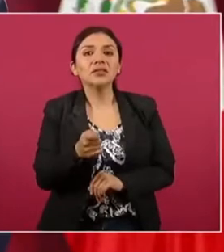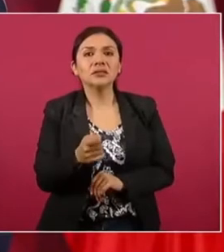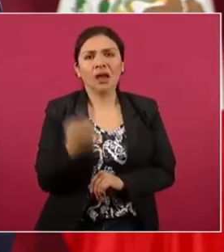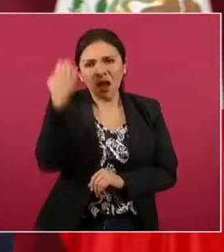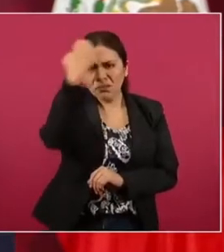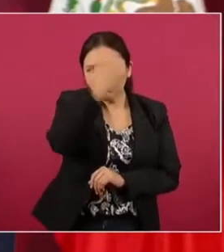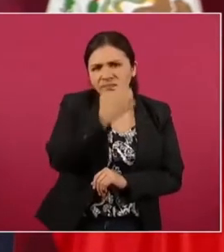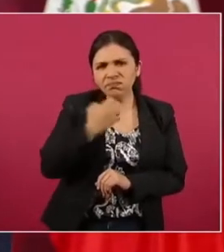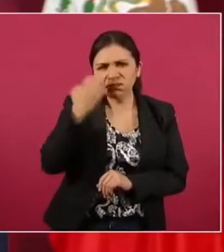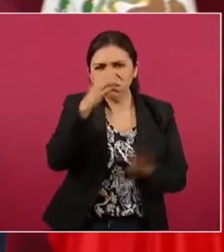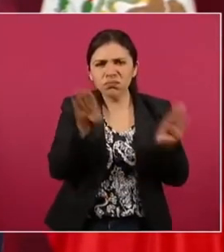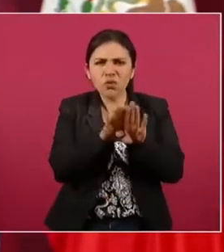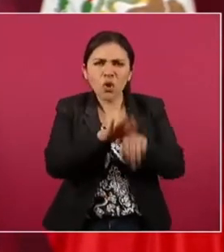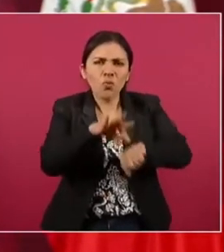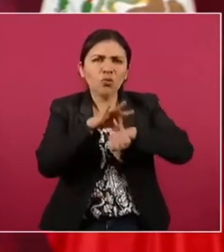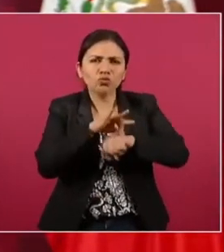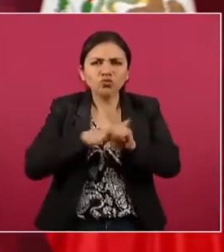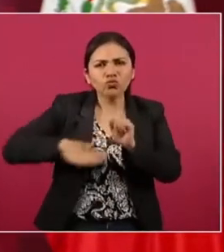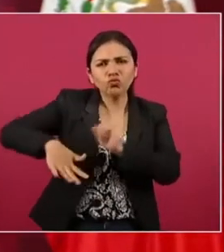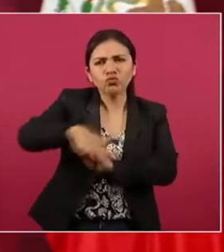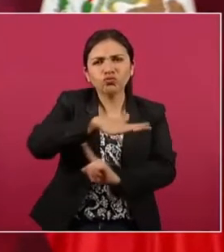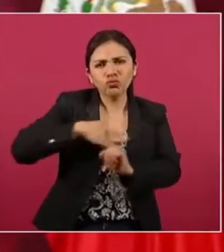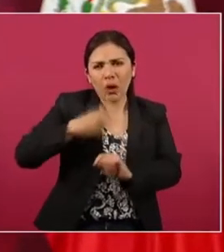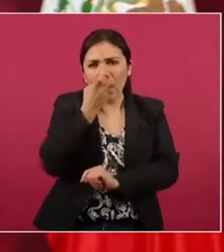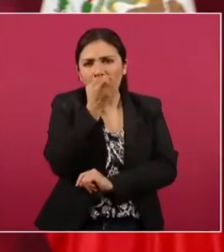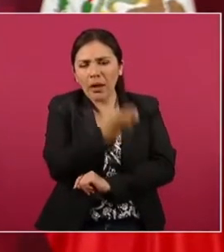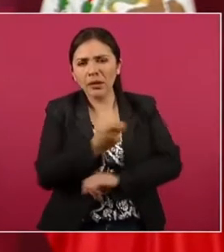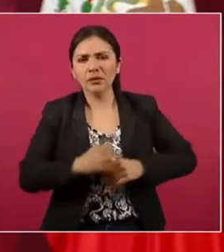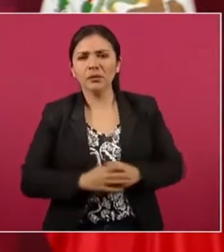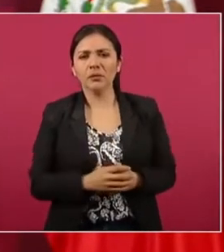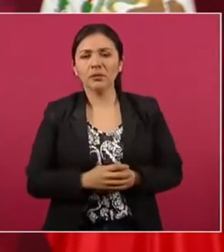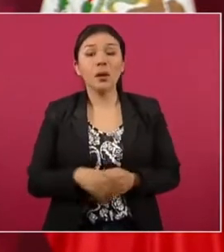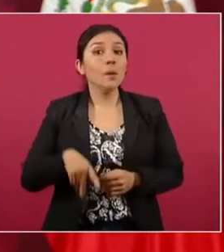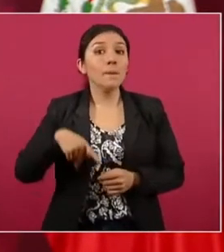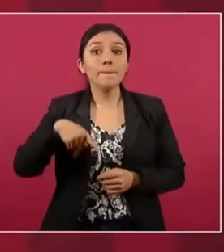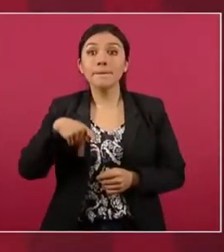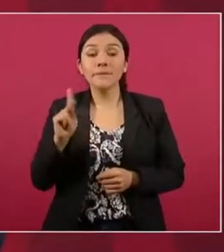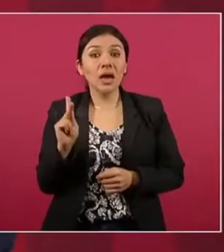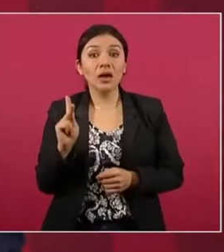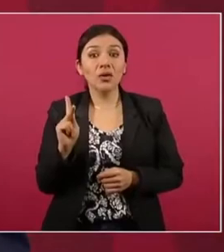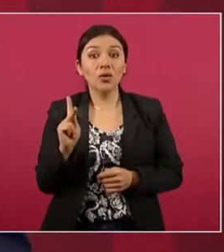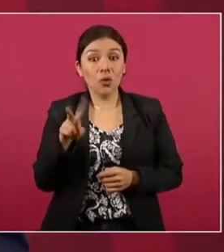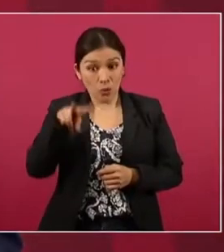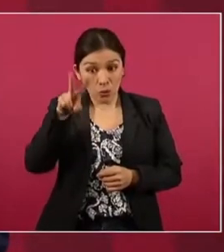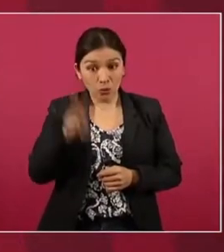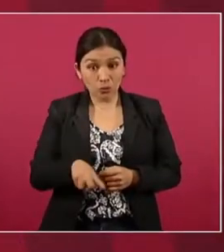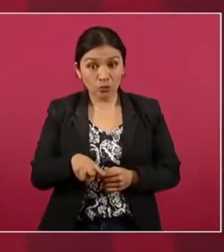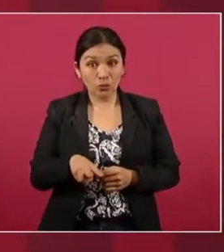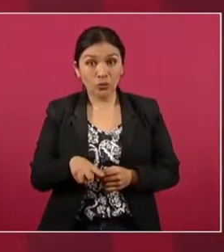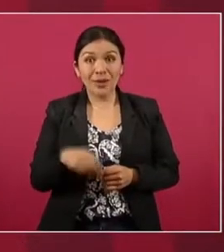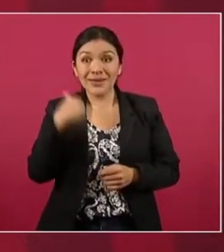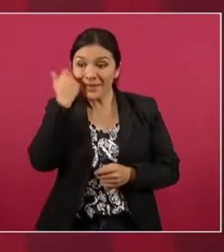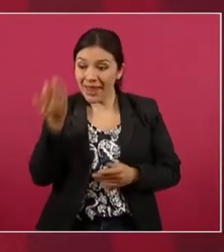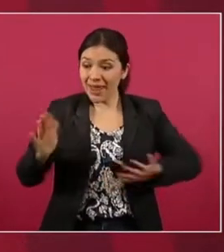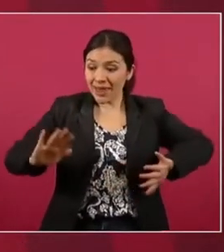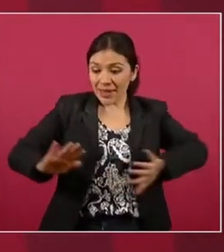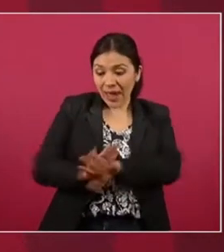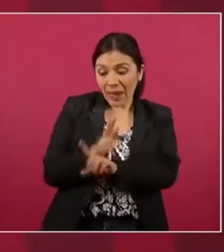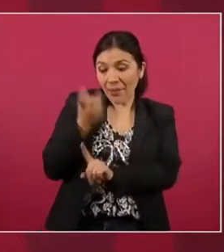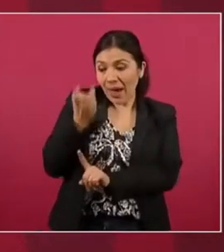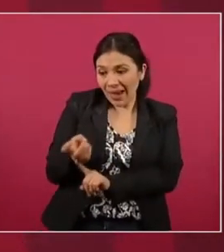análisis de la realidad, pero no cambiar la realidad,